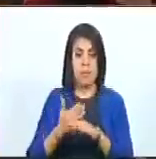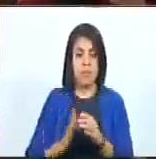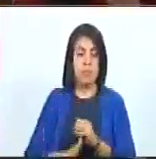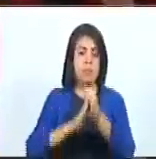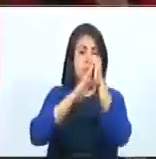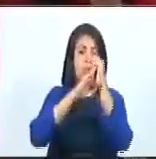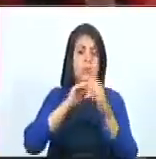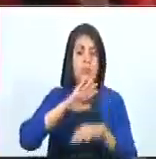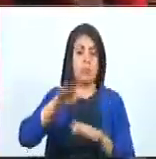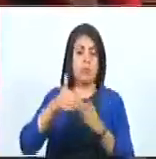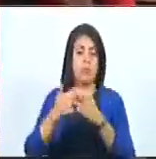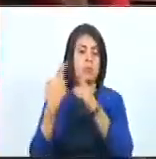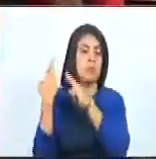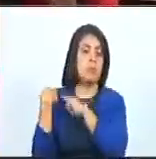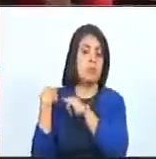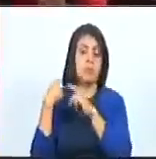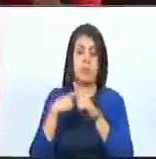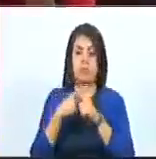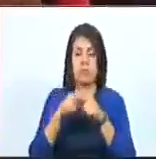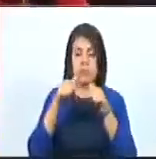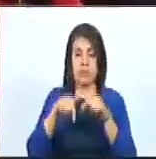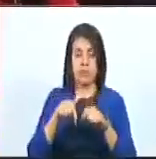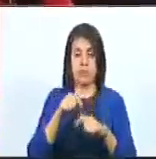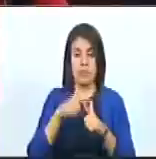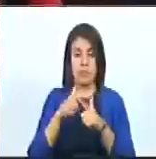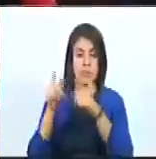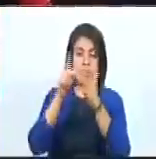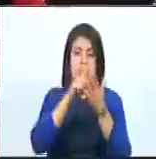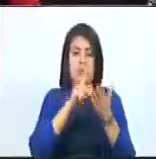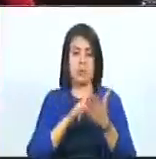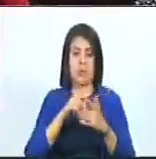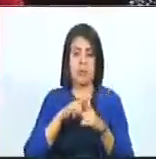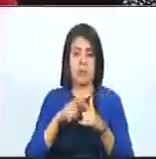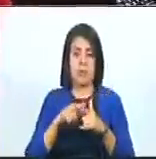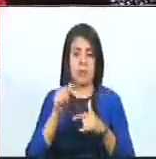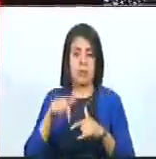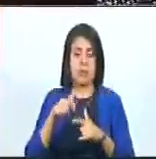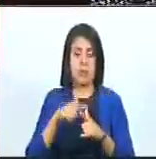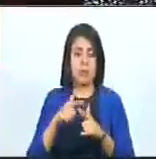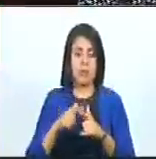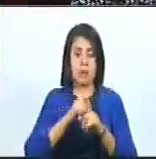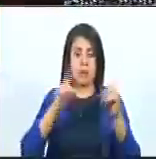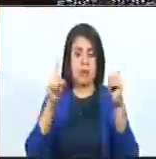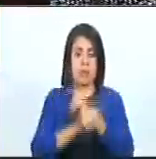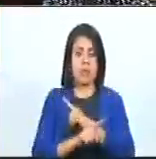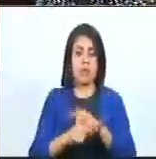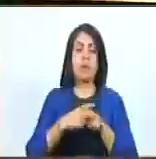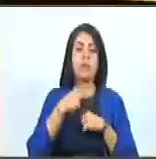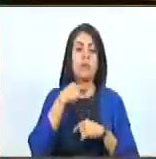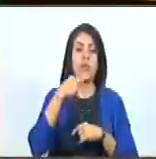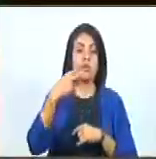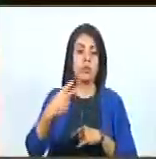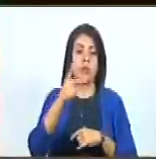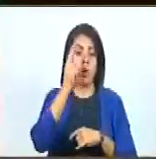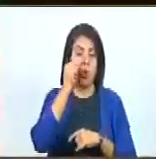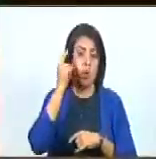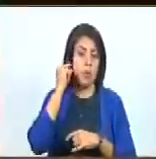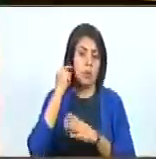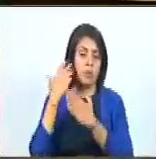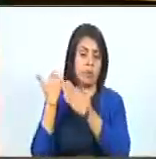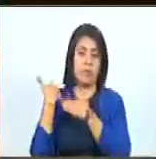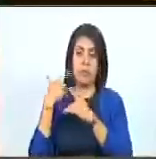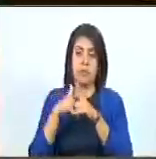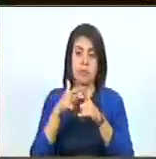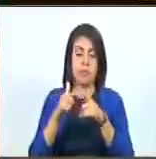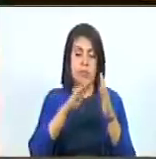líder, como su representante, entonces participa activamente y se convierte en el vocero o vocera de